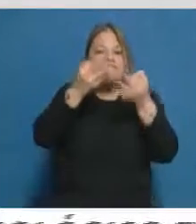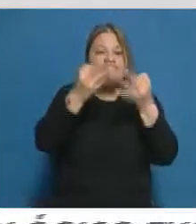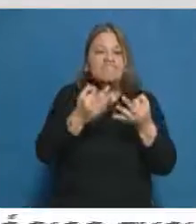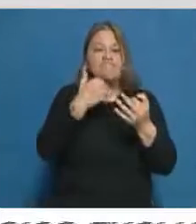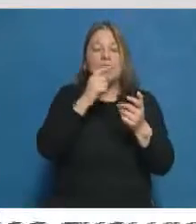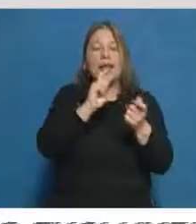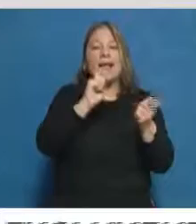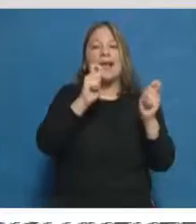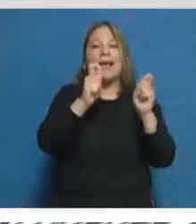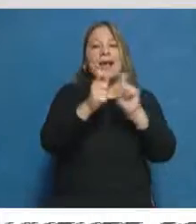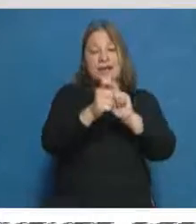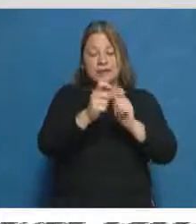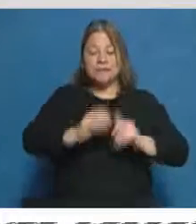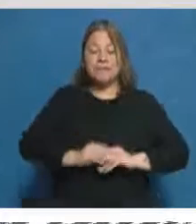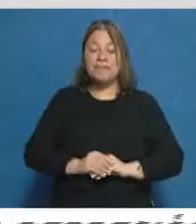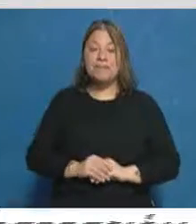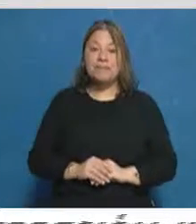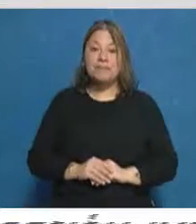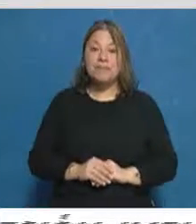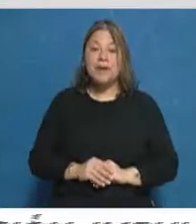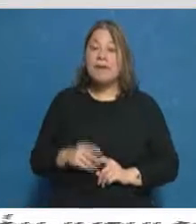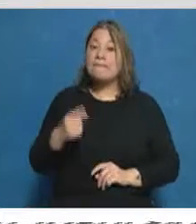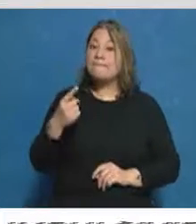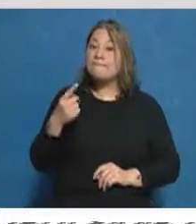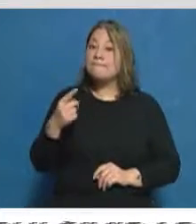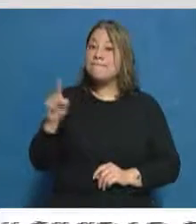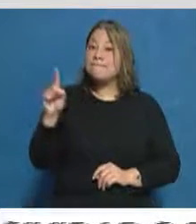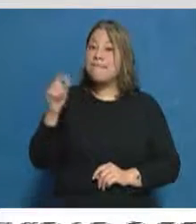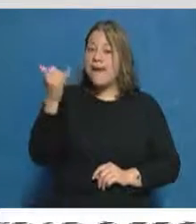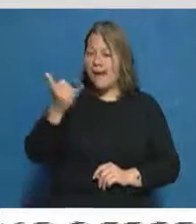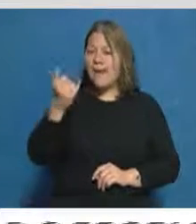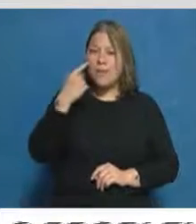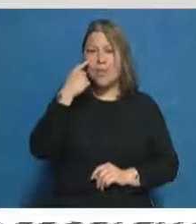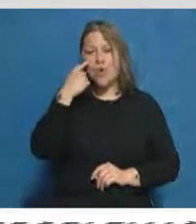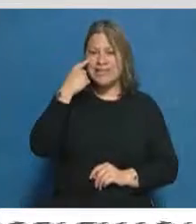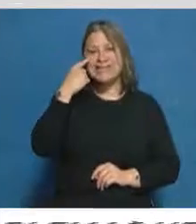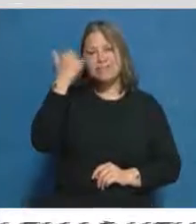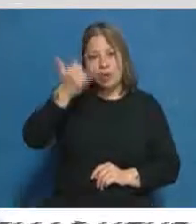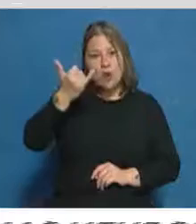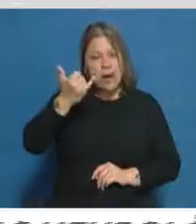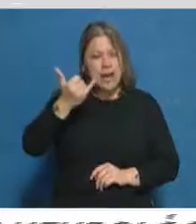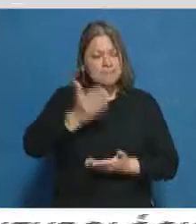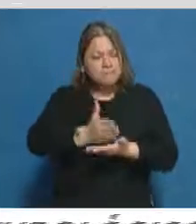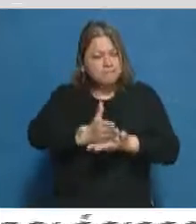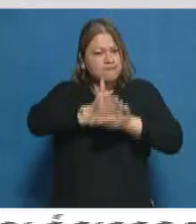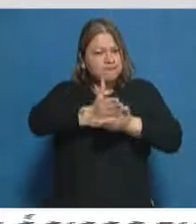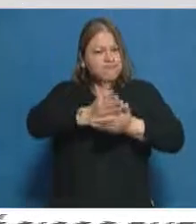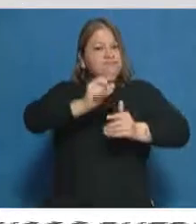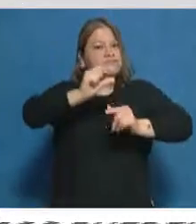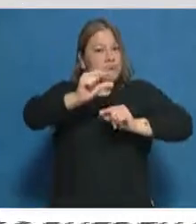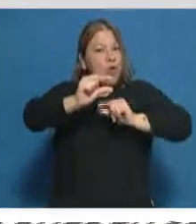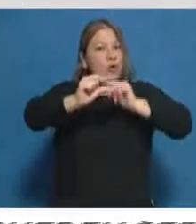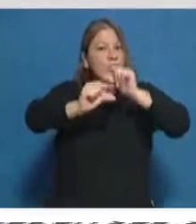readecuación de la norma. Mientras tanto, ya hay algunas comunas que están endureciendo poco a poco